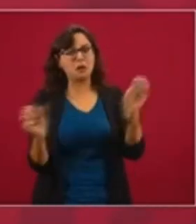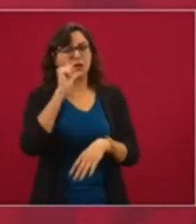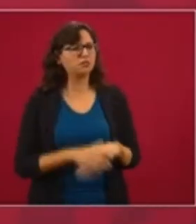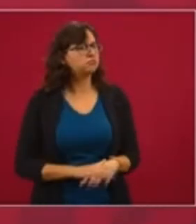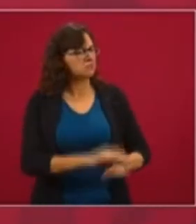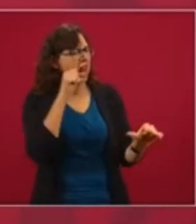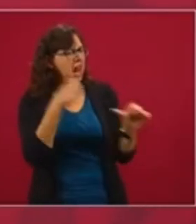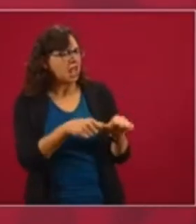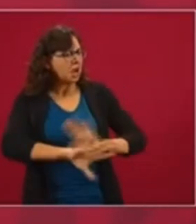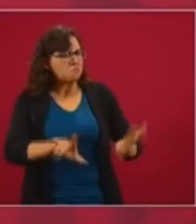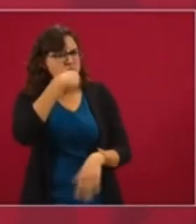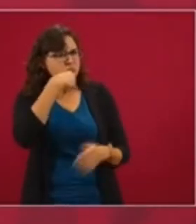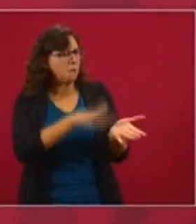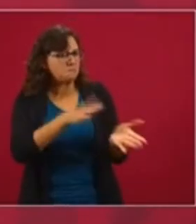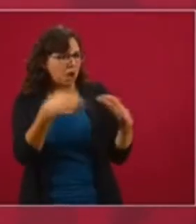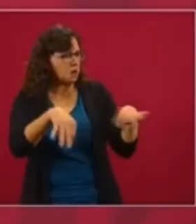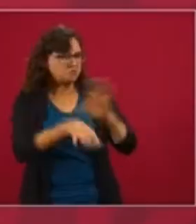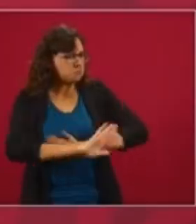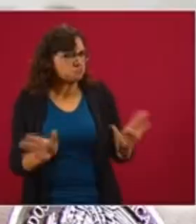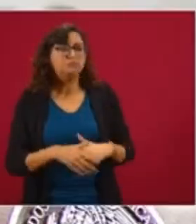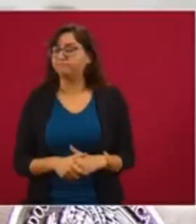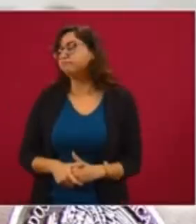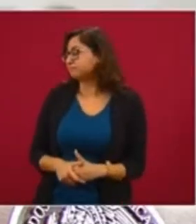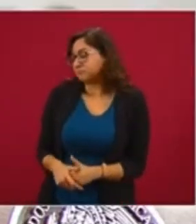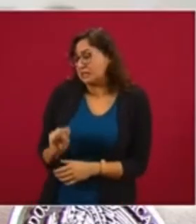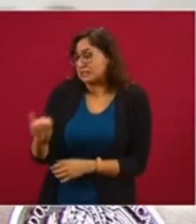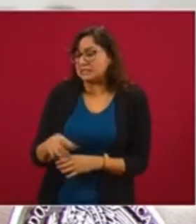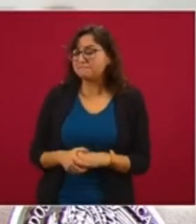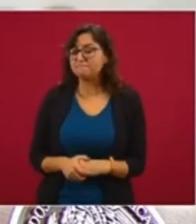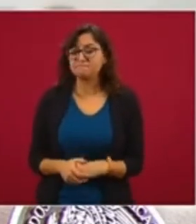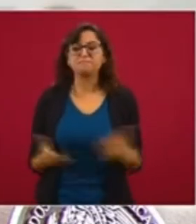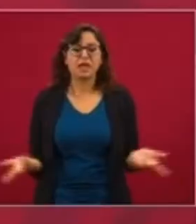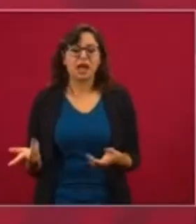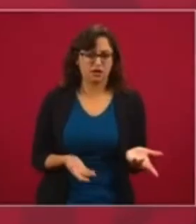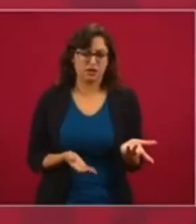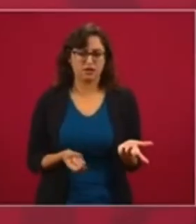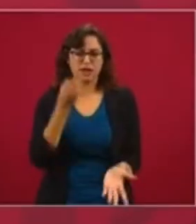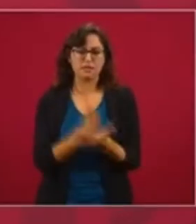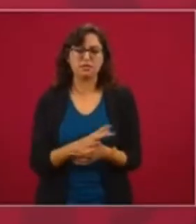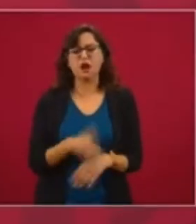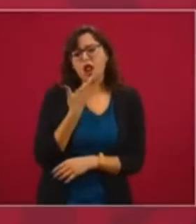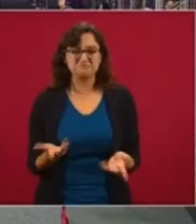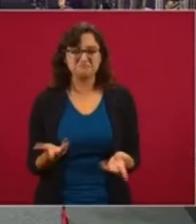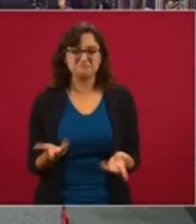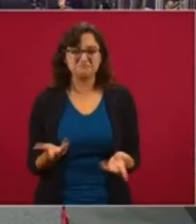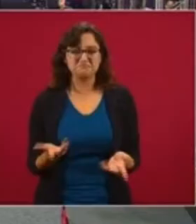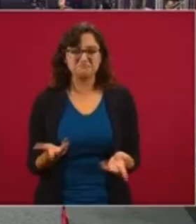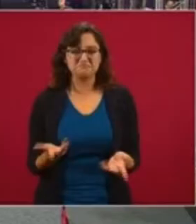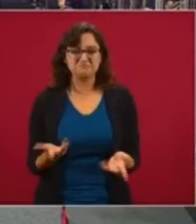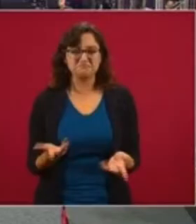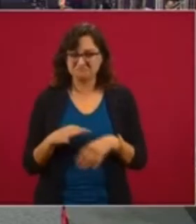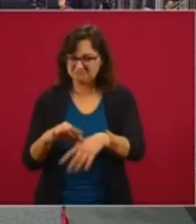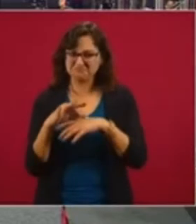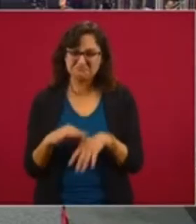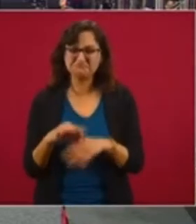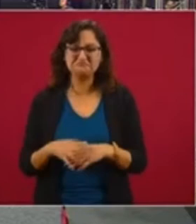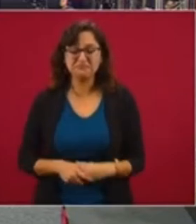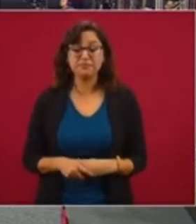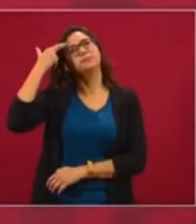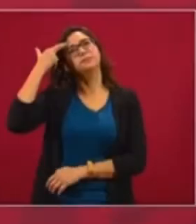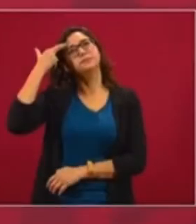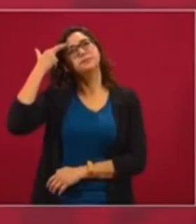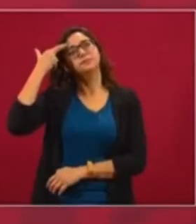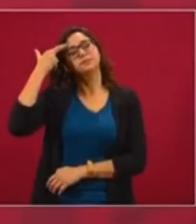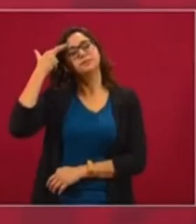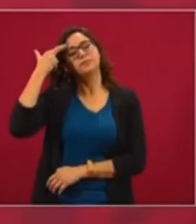Sí, lo hicieron por politiquería, por demagogia. Entonces, ahora son otros